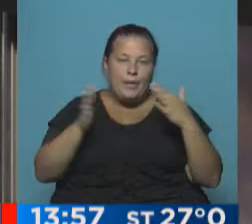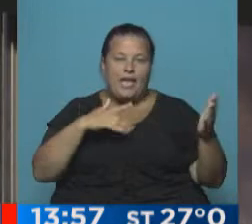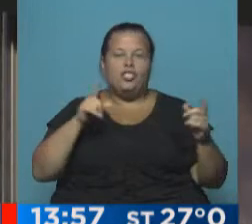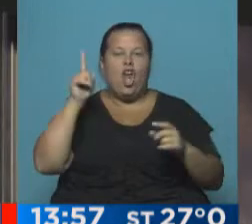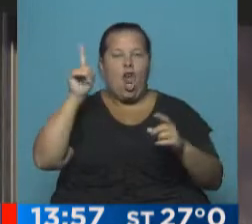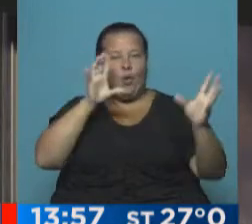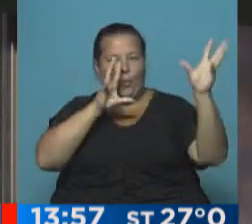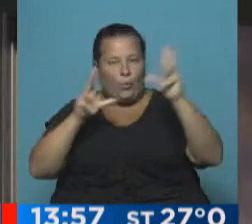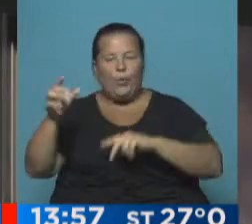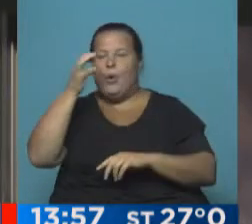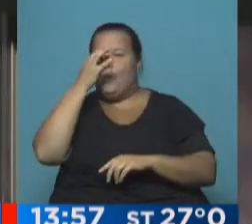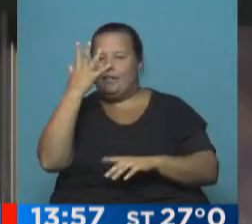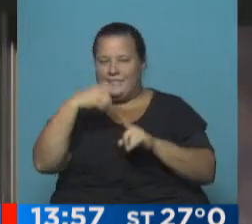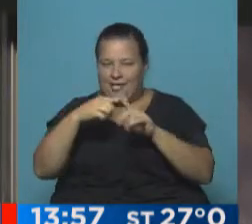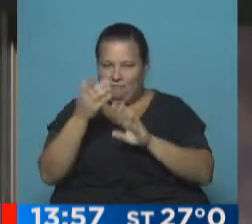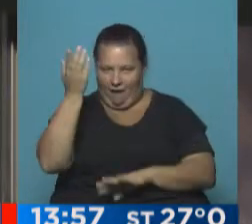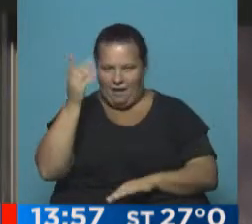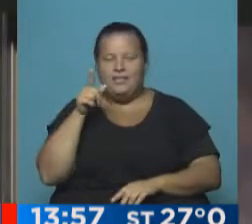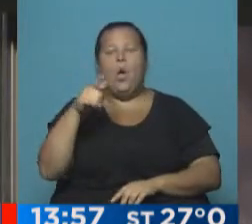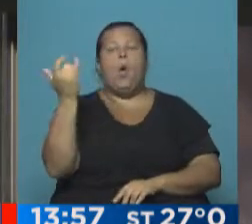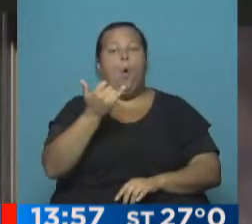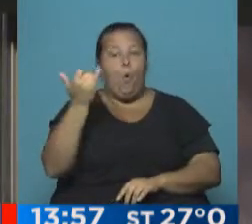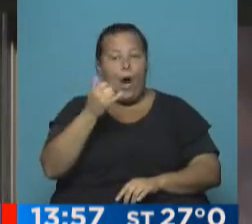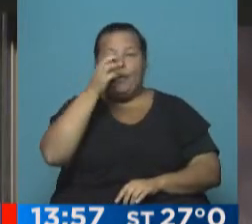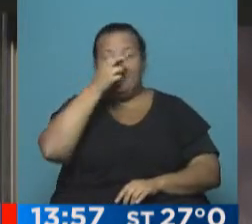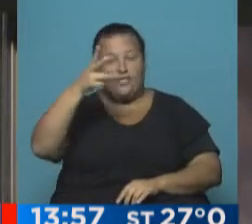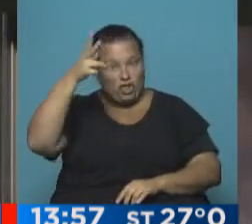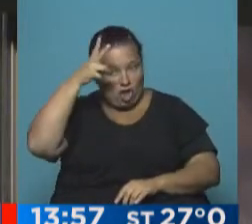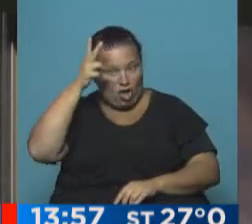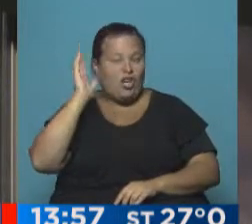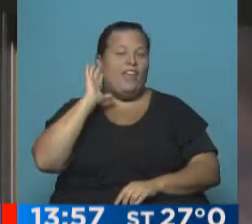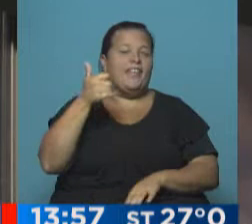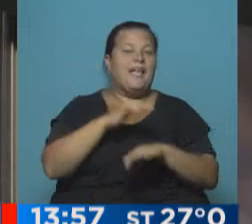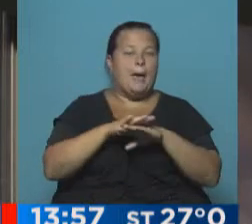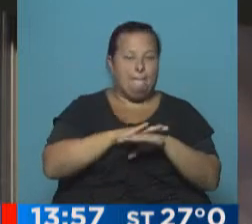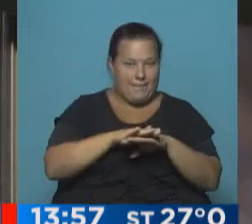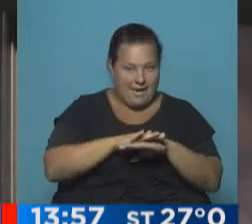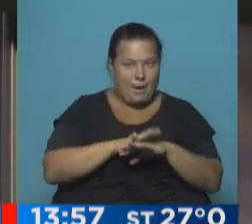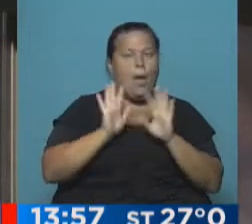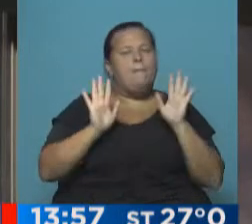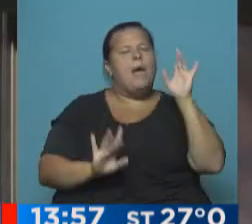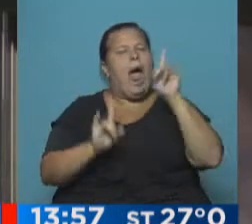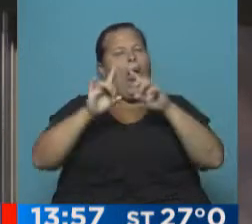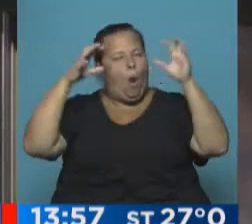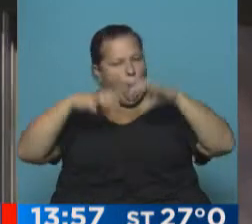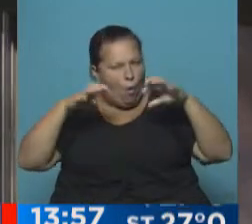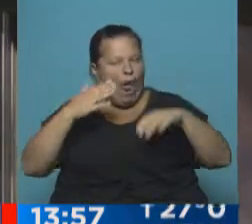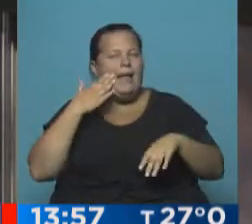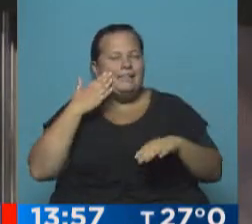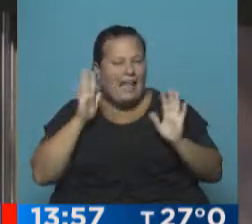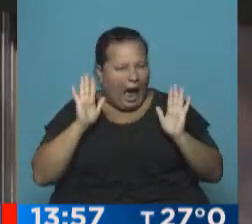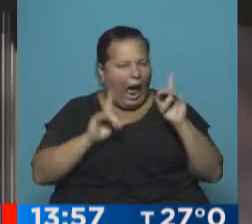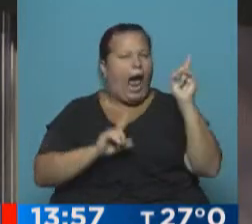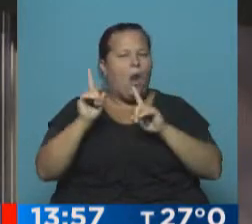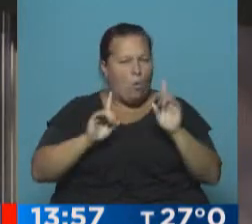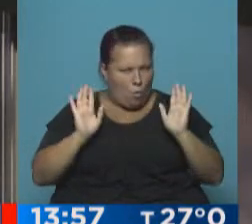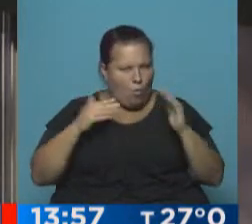del norte, 25. El jueves 28, 16 la mínima, pero algún chaparroncito a la tarde, muy